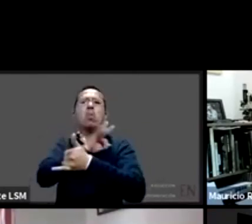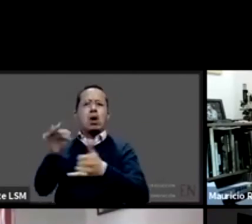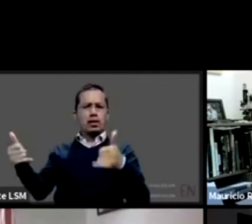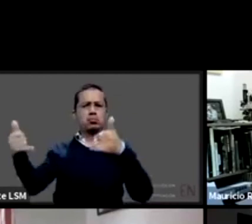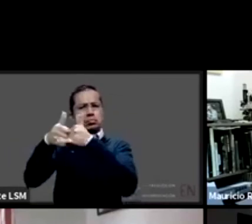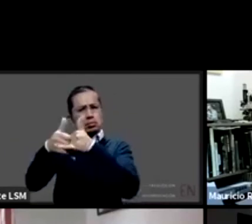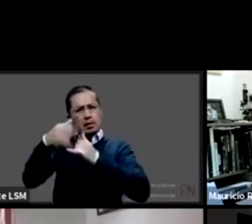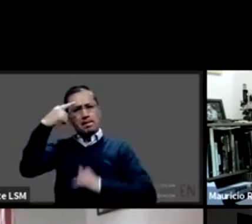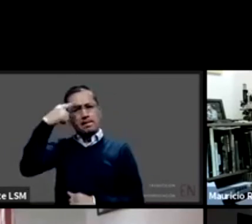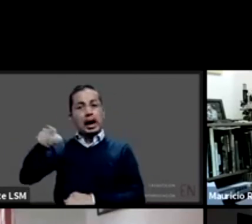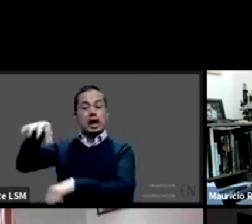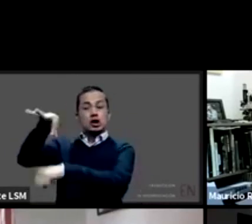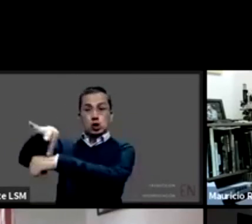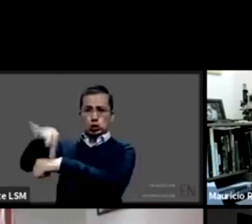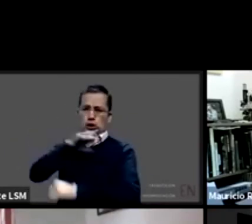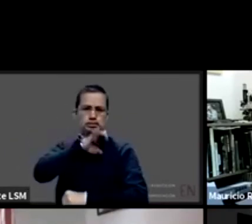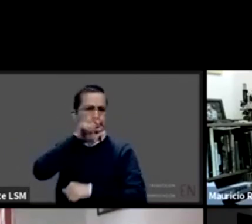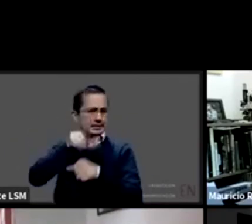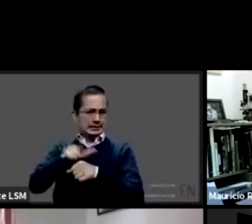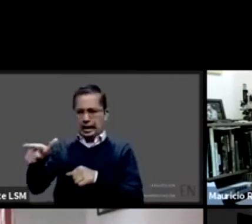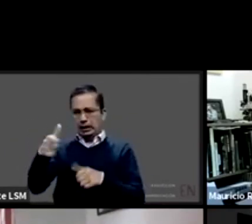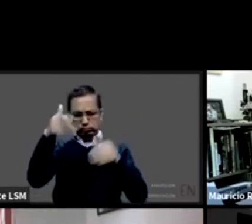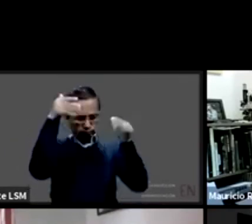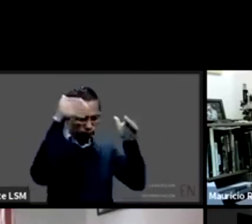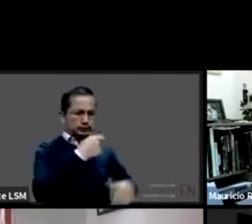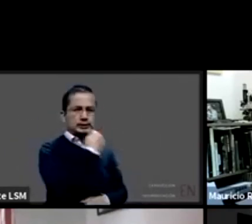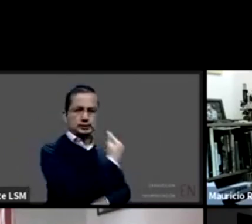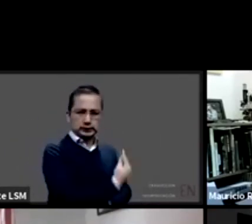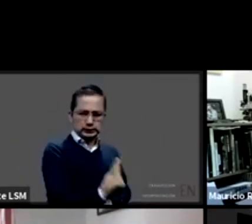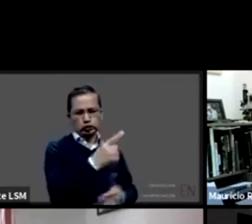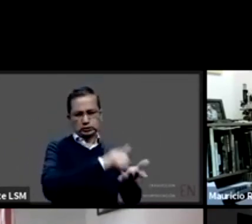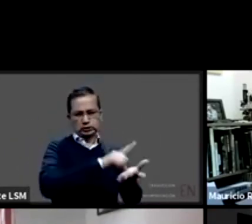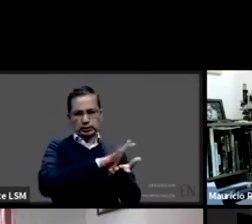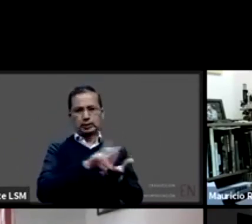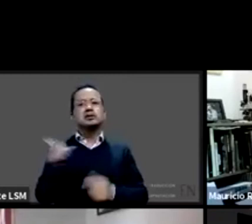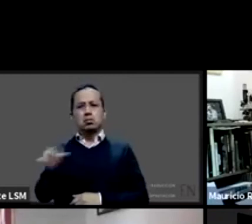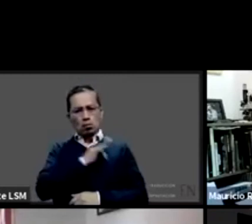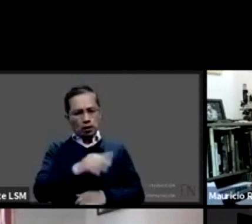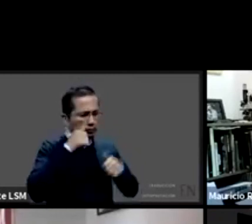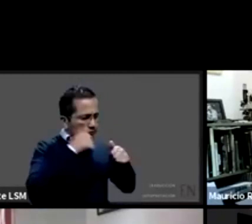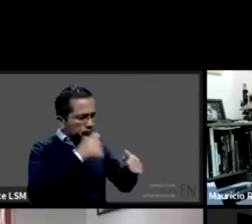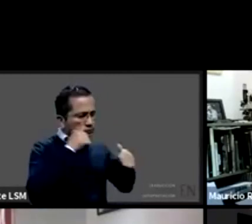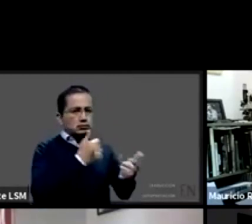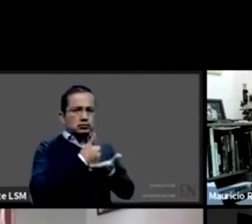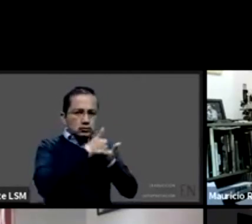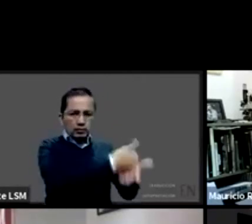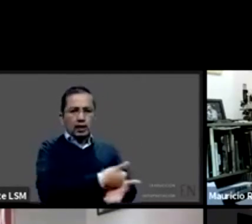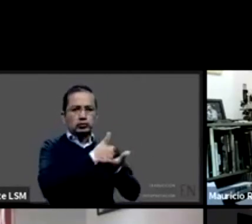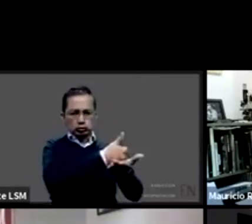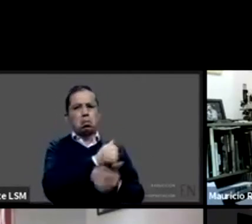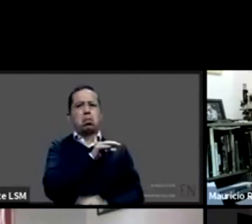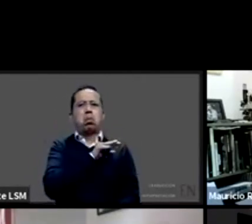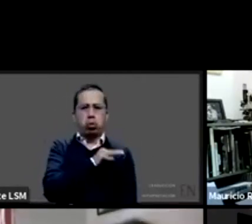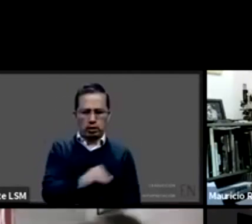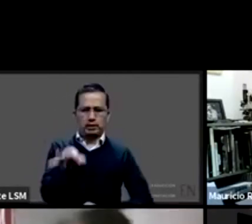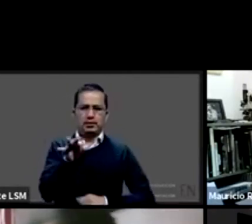especializado en el manejo de niñas niños y adolescentes con discapacidad para que les puedan ayudar y ellos y ellas